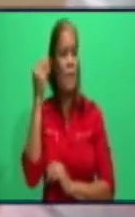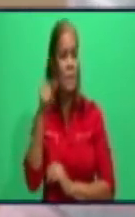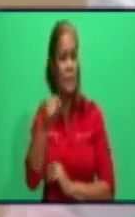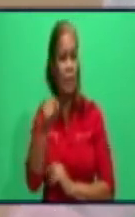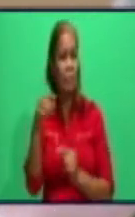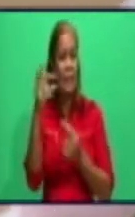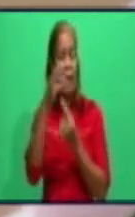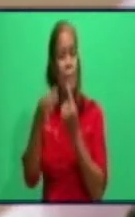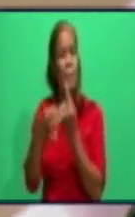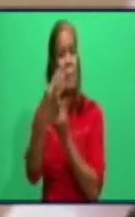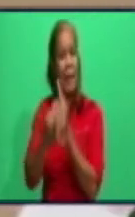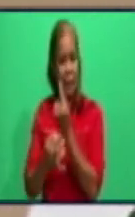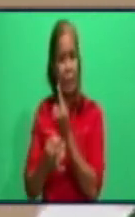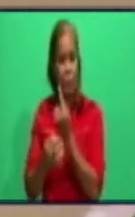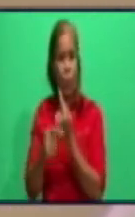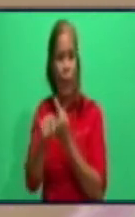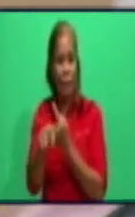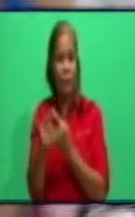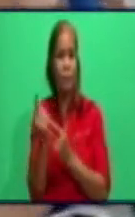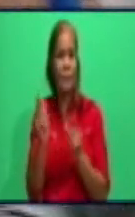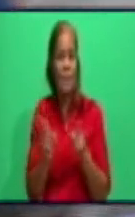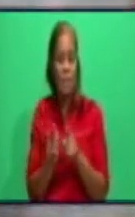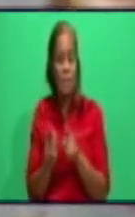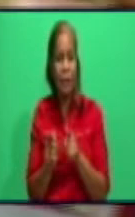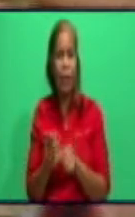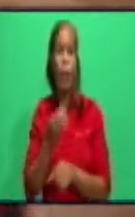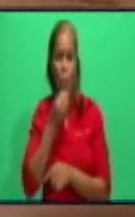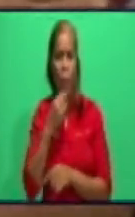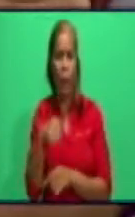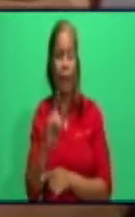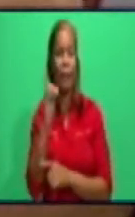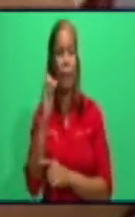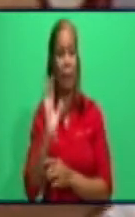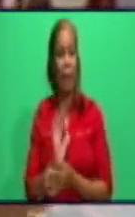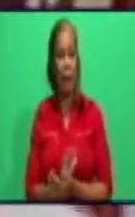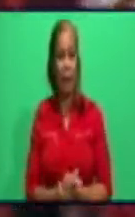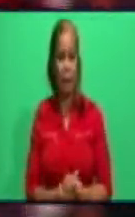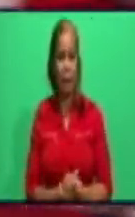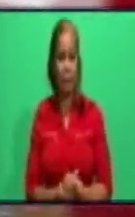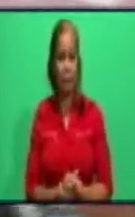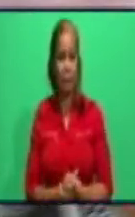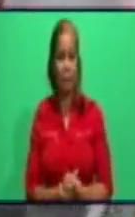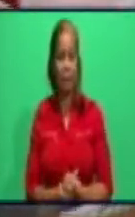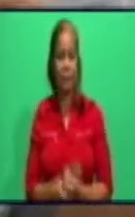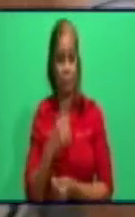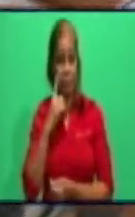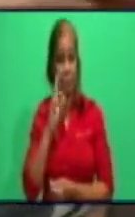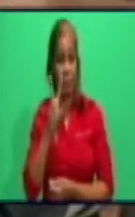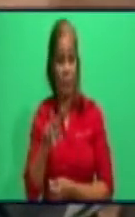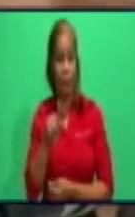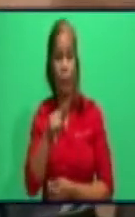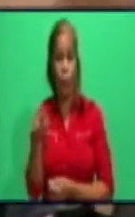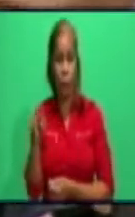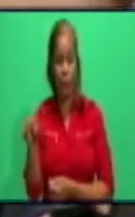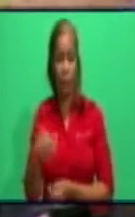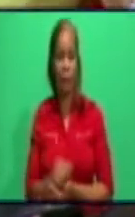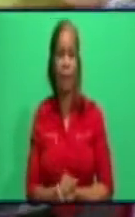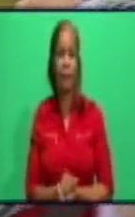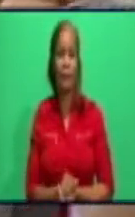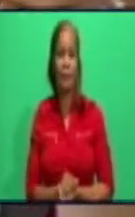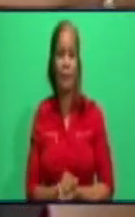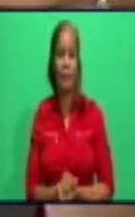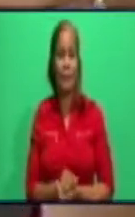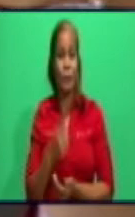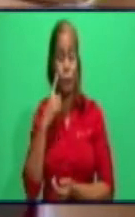cámara pudiera engañar y yo lo voy a comparar con el lapicero. Miren ustedes, el lapicero y el